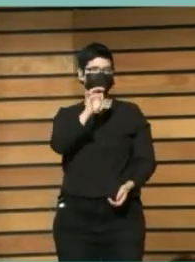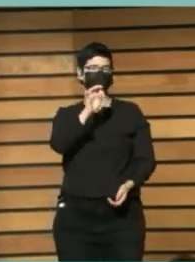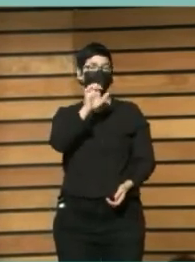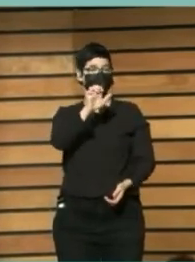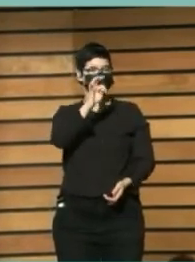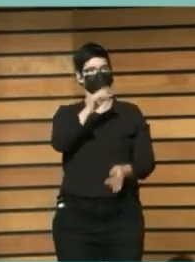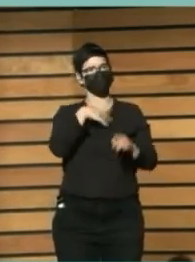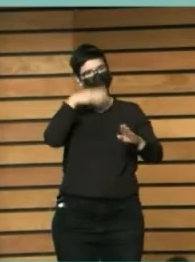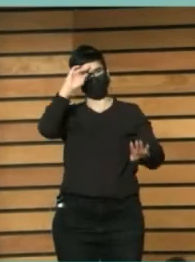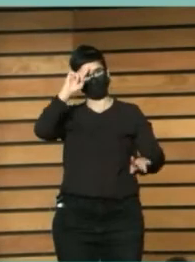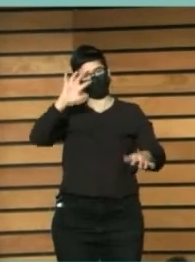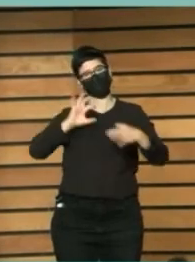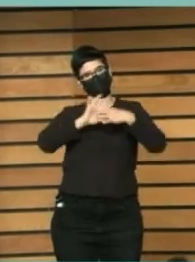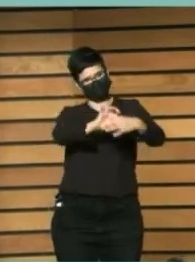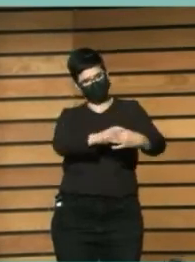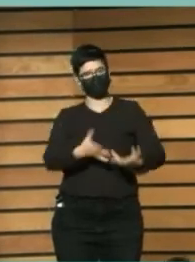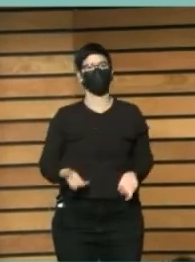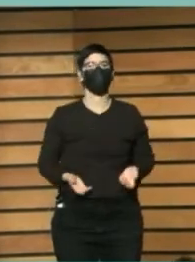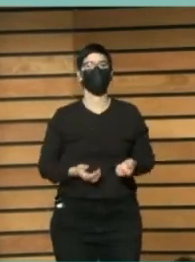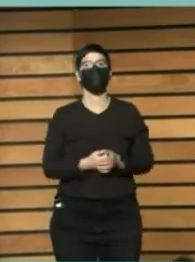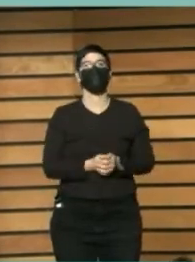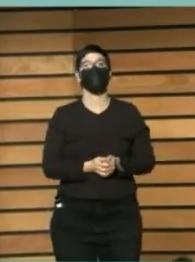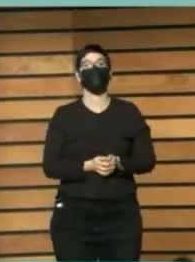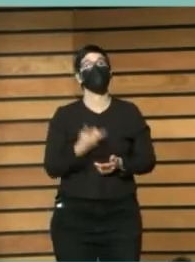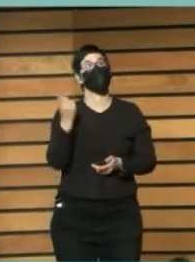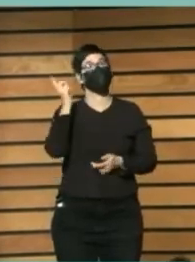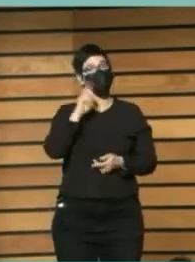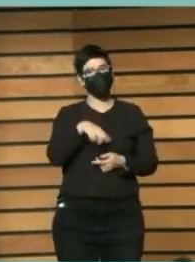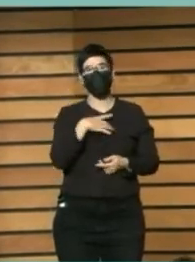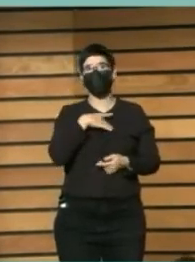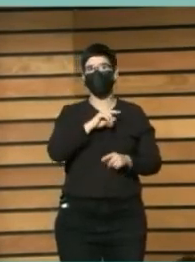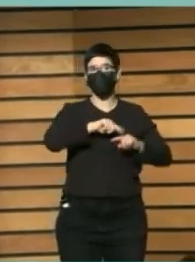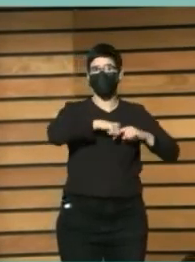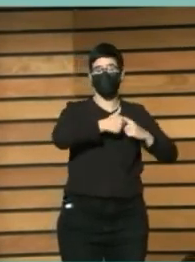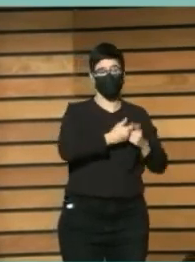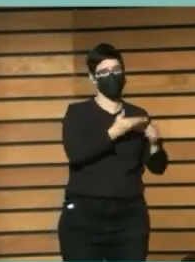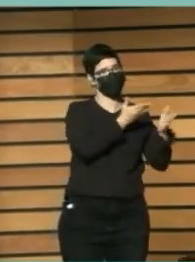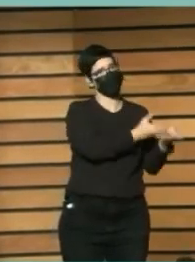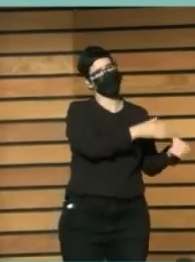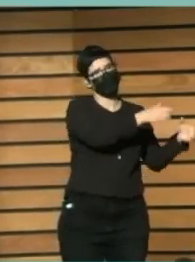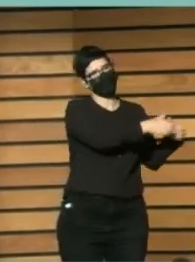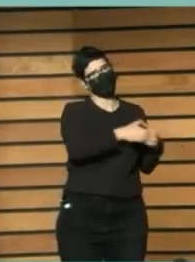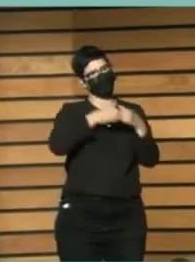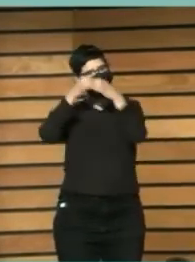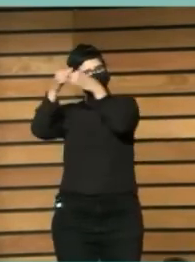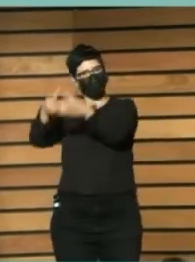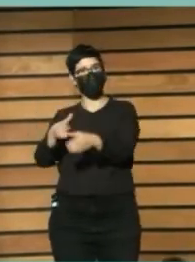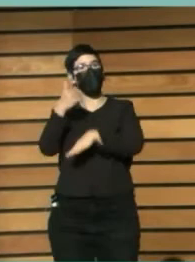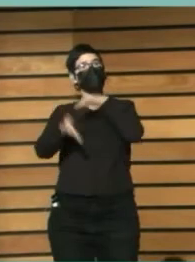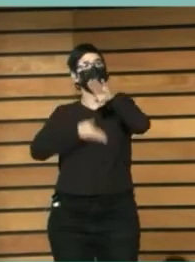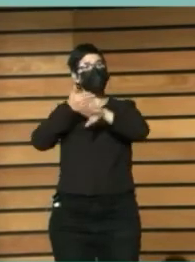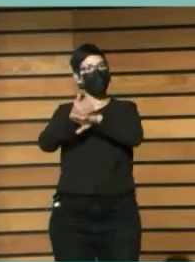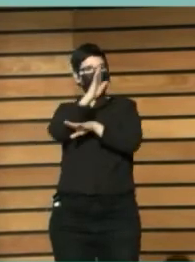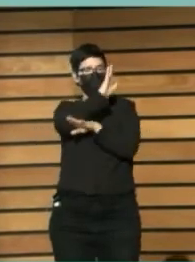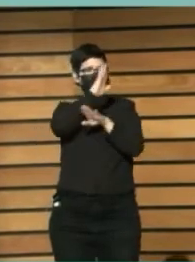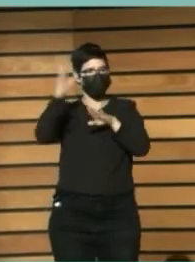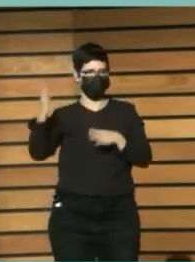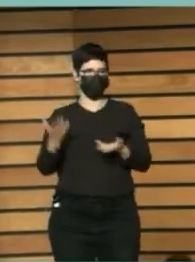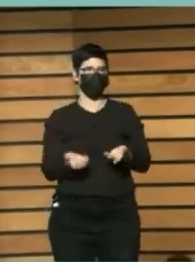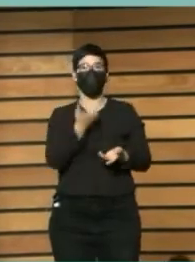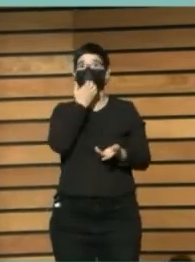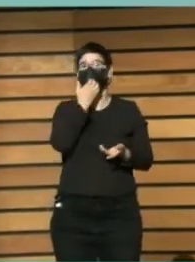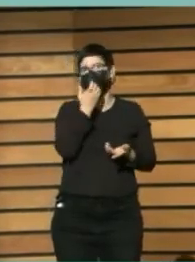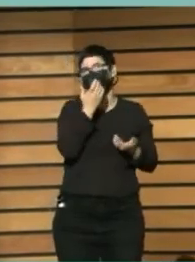lugares A donde se va Con la familia También Van los padres Y llevan a los niños Para ir a una Representación De